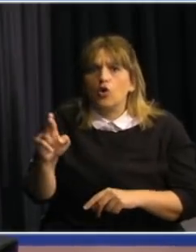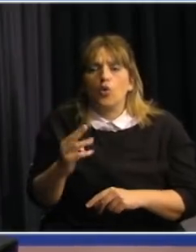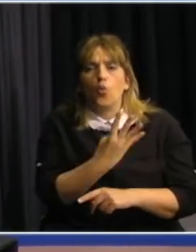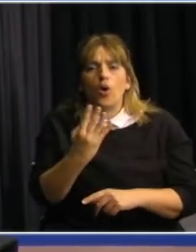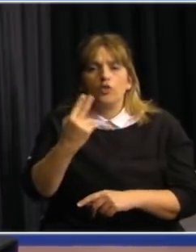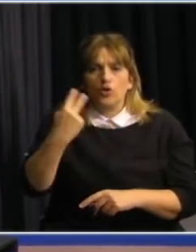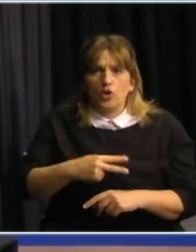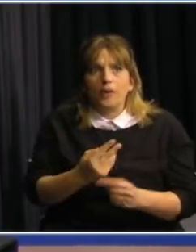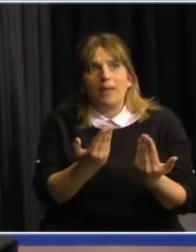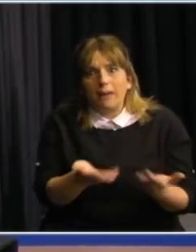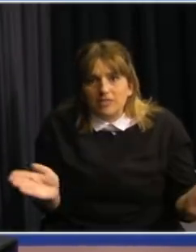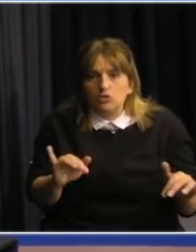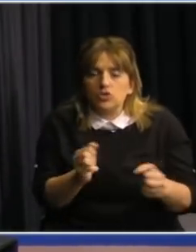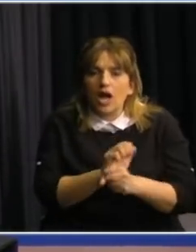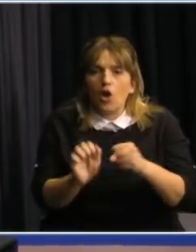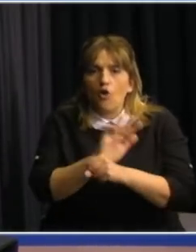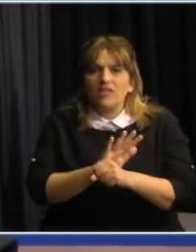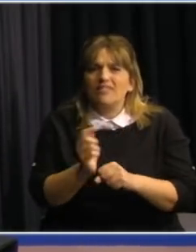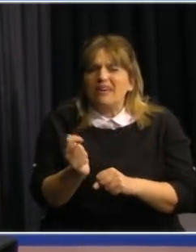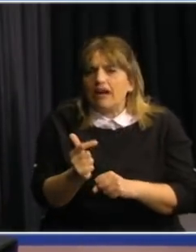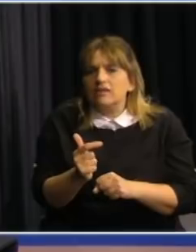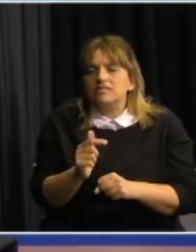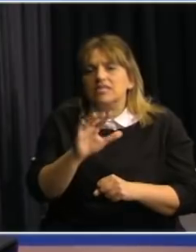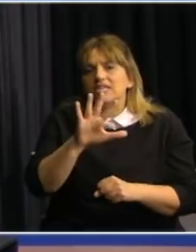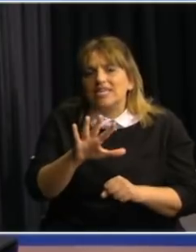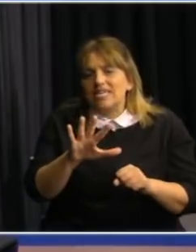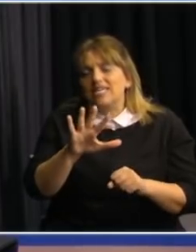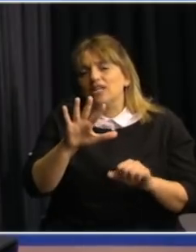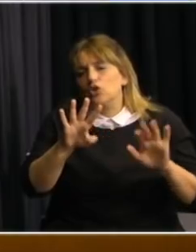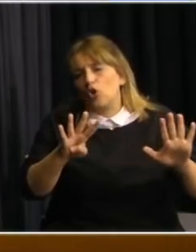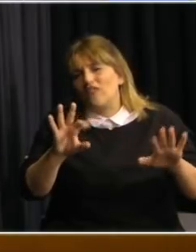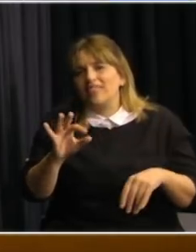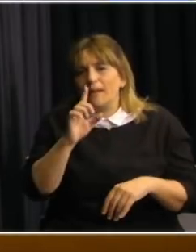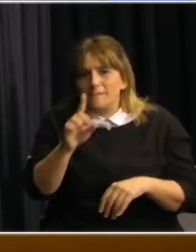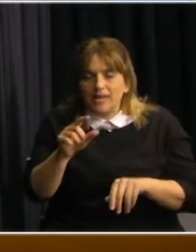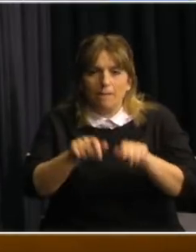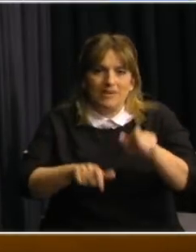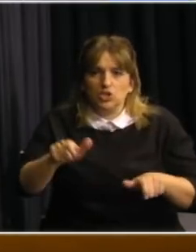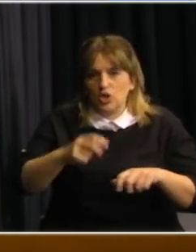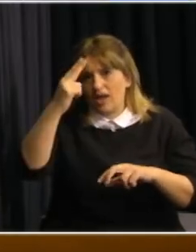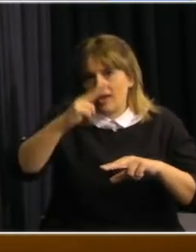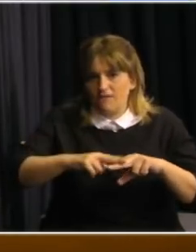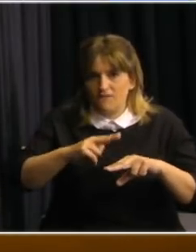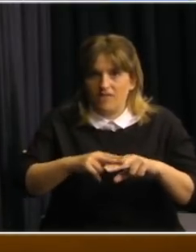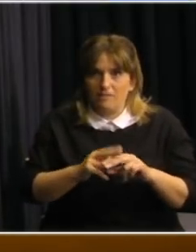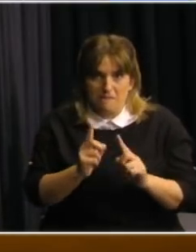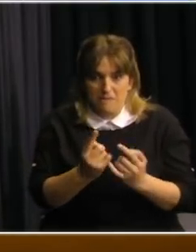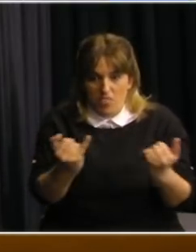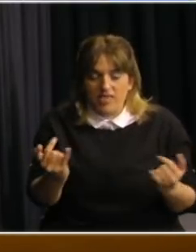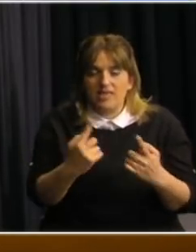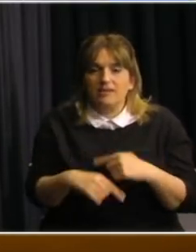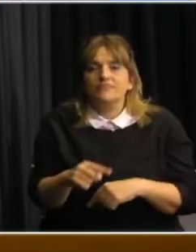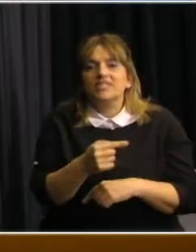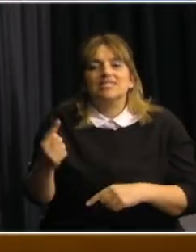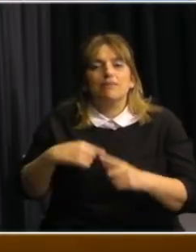nivel mundial desde el inicio de la pandemia, con prácticamente 590.000 casos. Por lo tanto, podemos decir que la semana pasada a nivel mundial